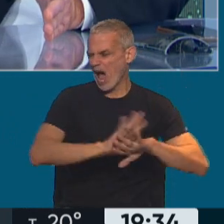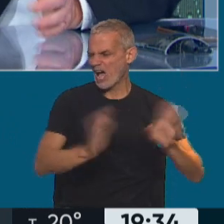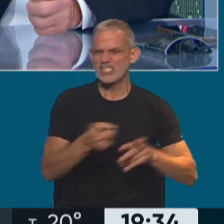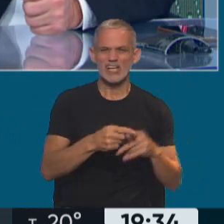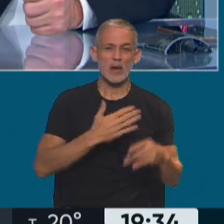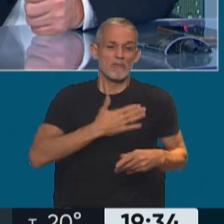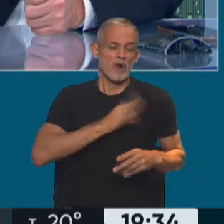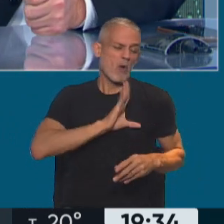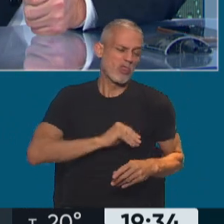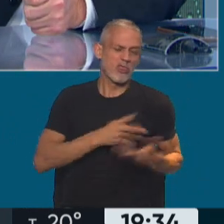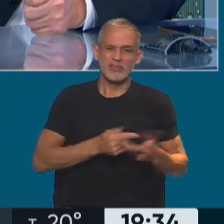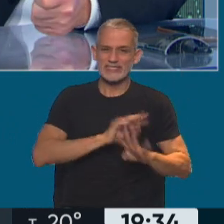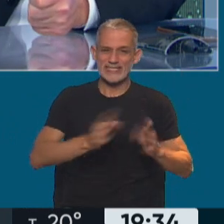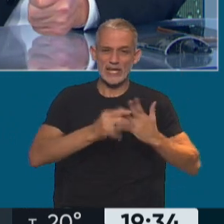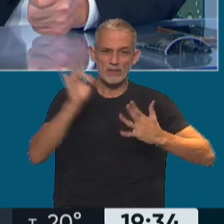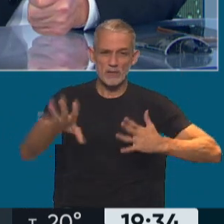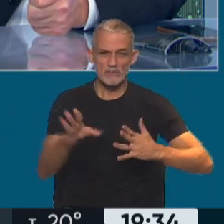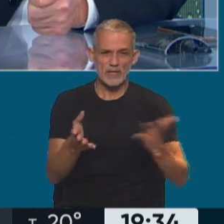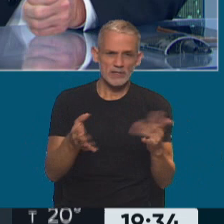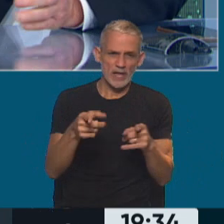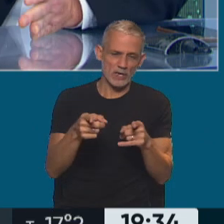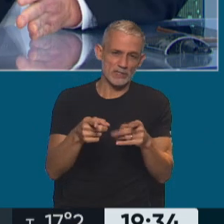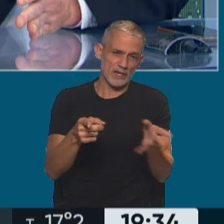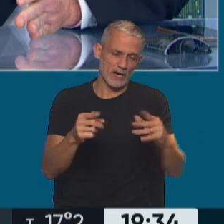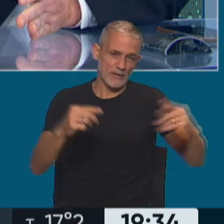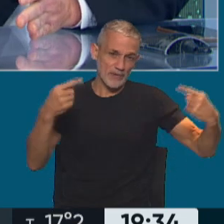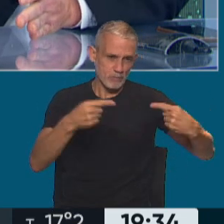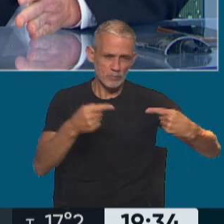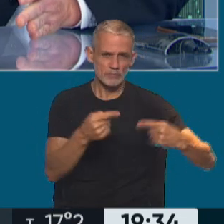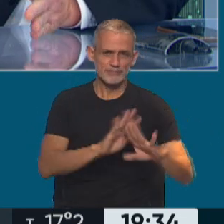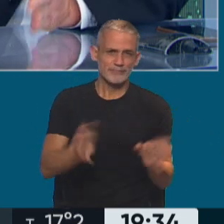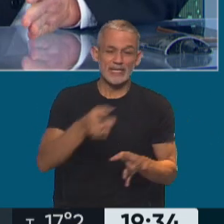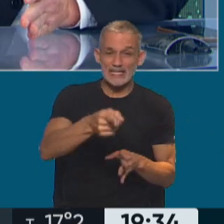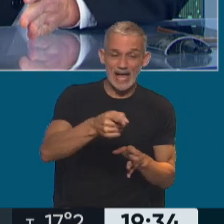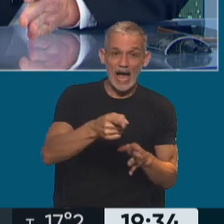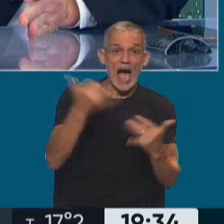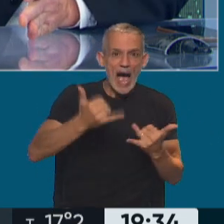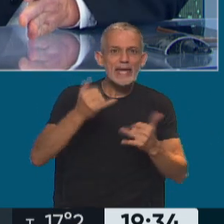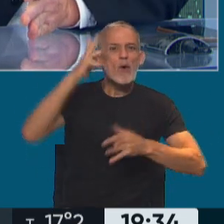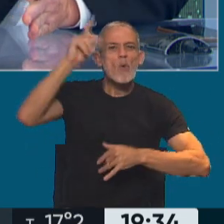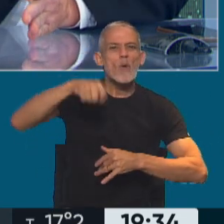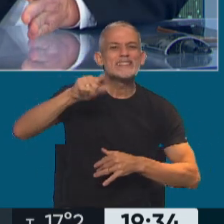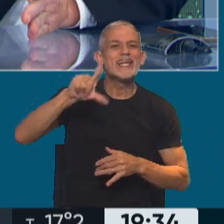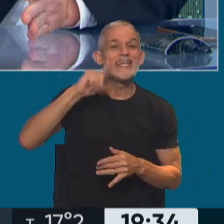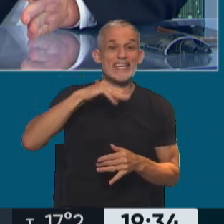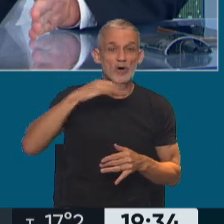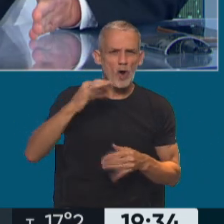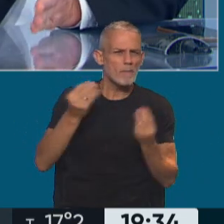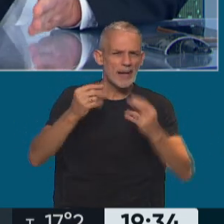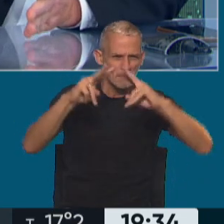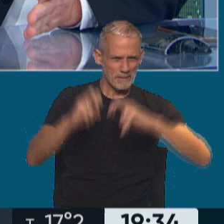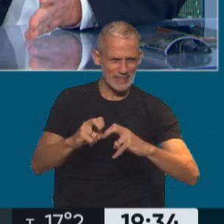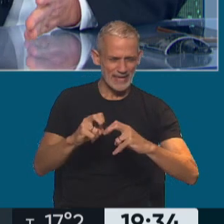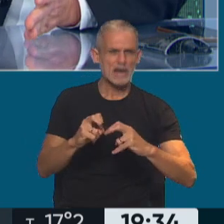dejado de quererse y se peleaban por el dinero común de ambos. Lo mandó a la justicia federal, lo tiene el juez Ariel Lijo para investigar.